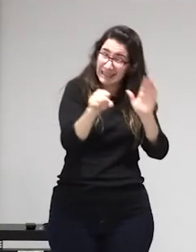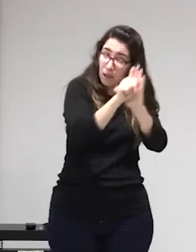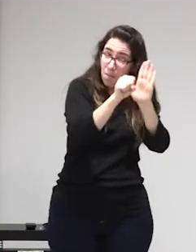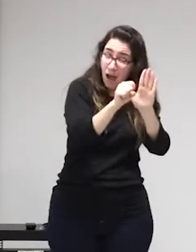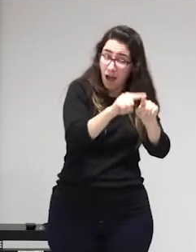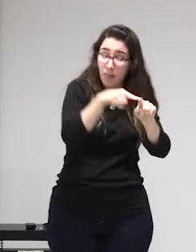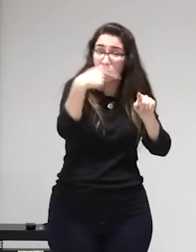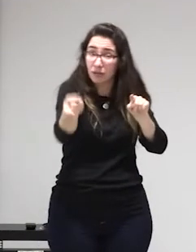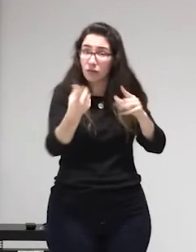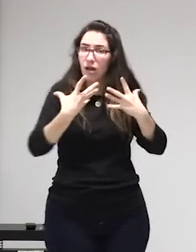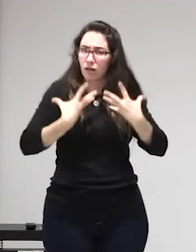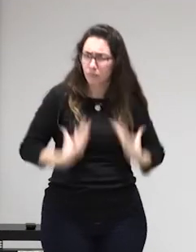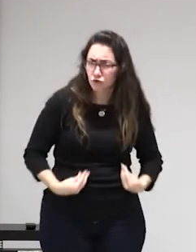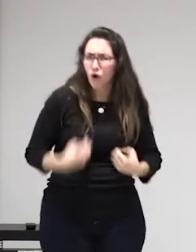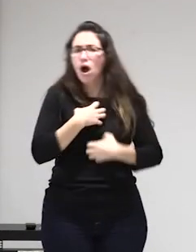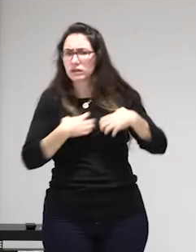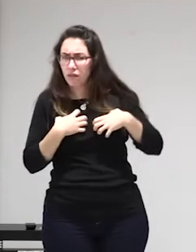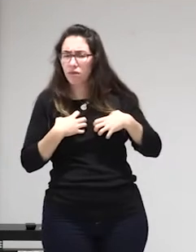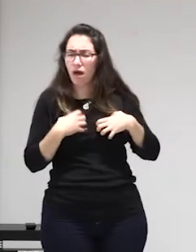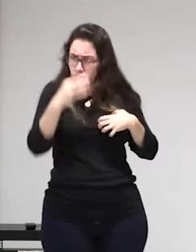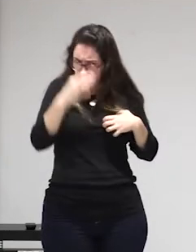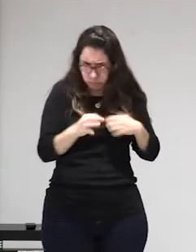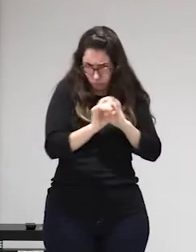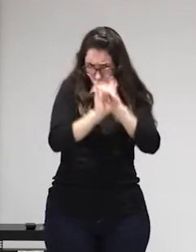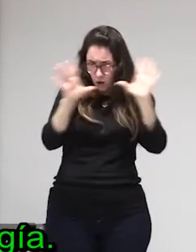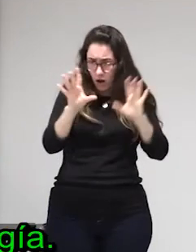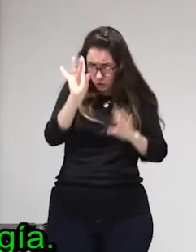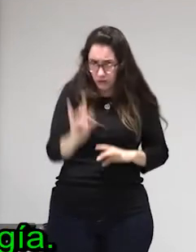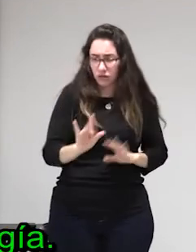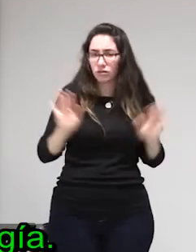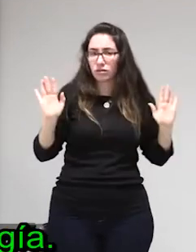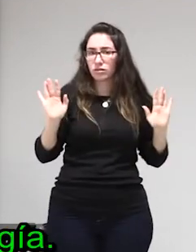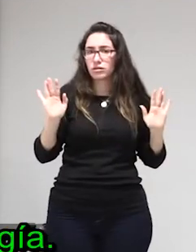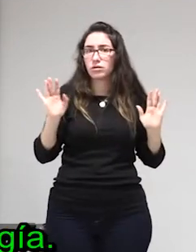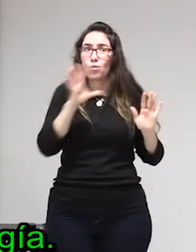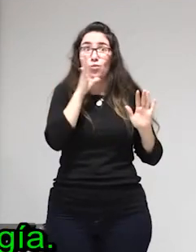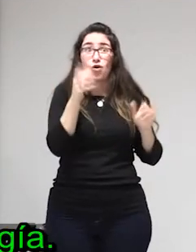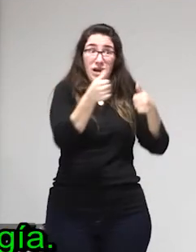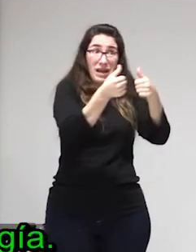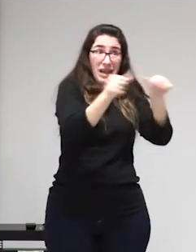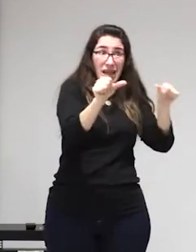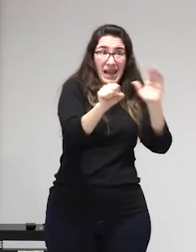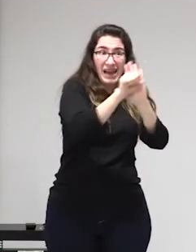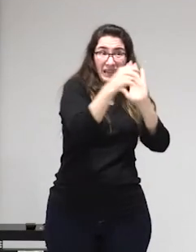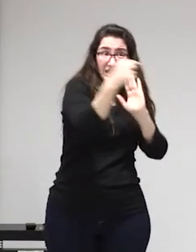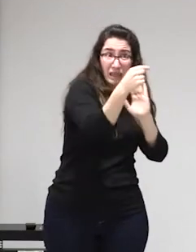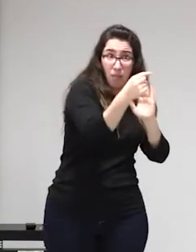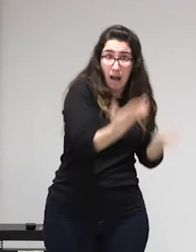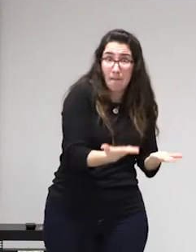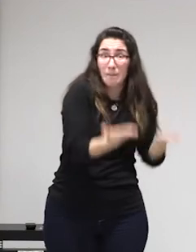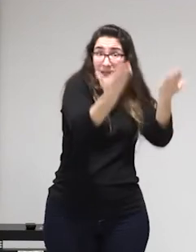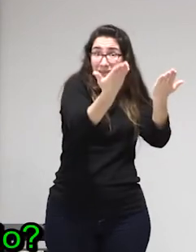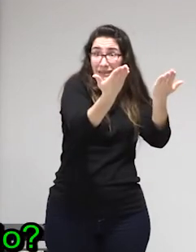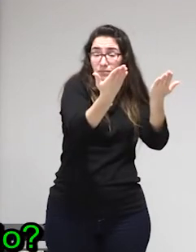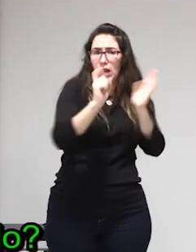la disociación el trastorno de estrés postraumático etcétera y en 2020 acabé el grado de psicología mi trabajo de fin de grado